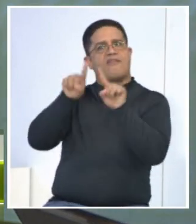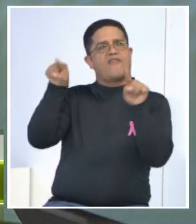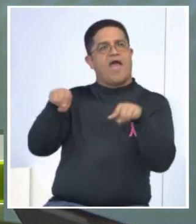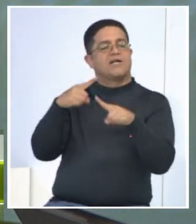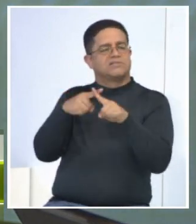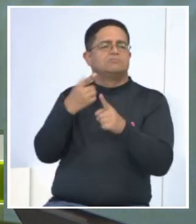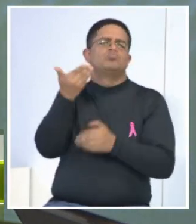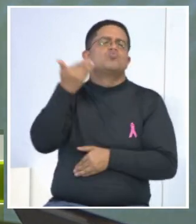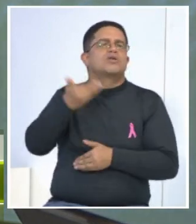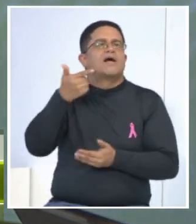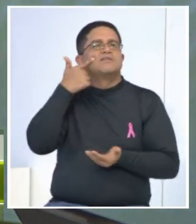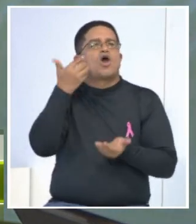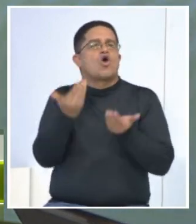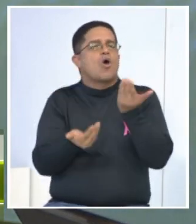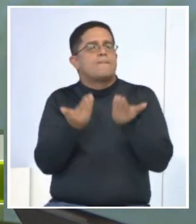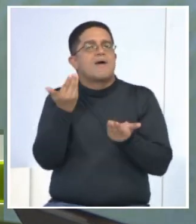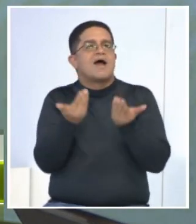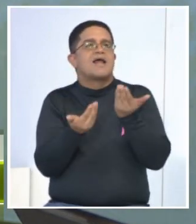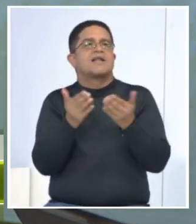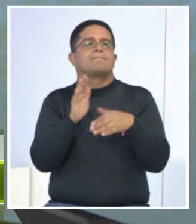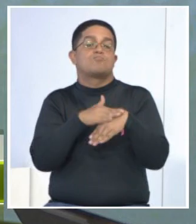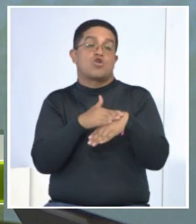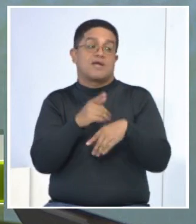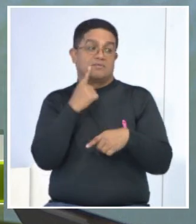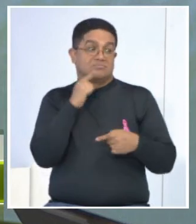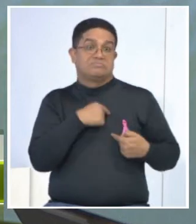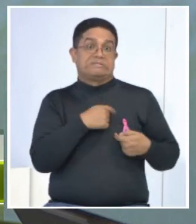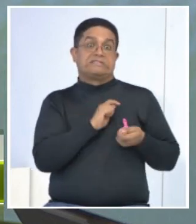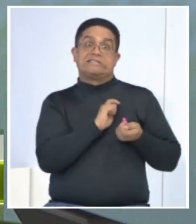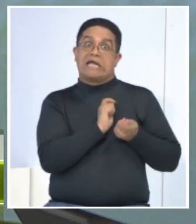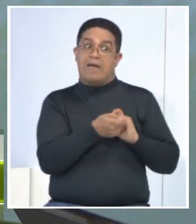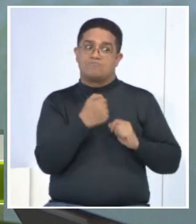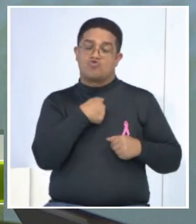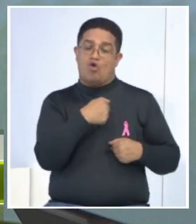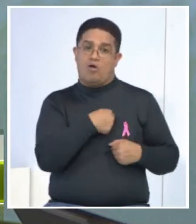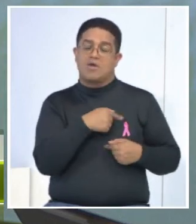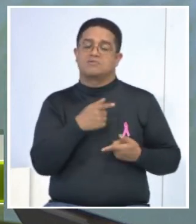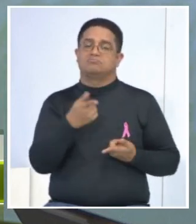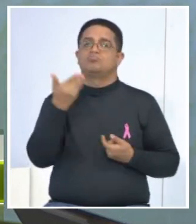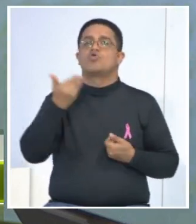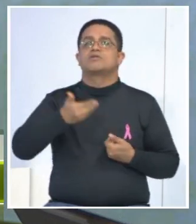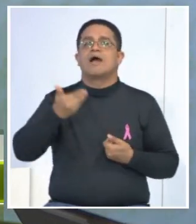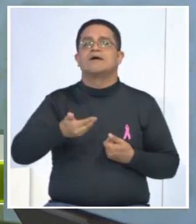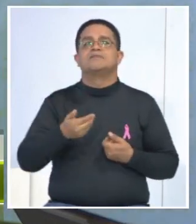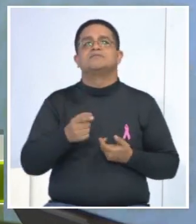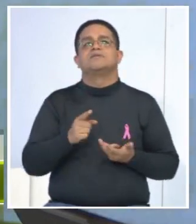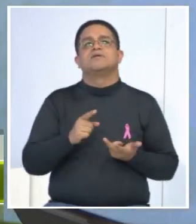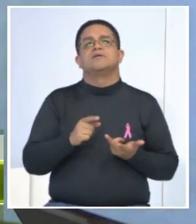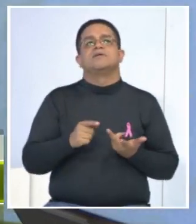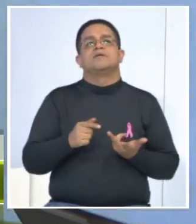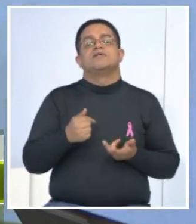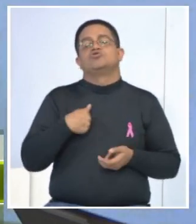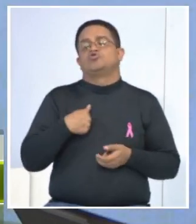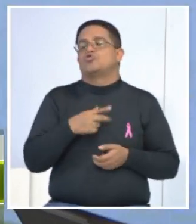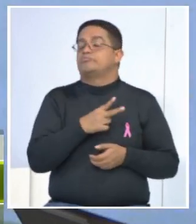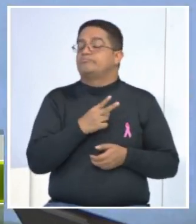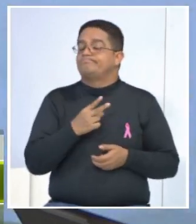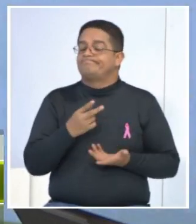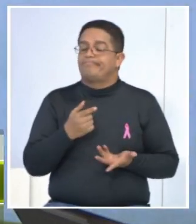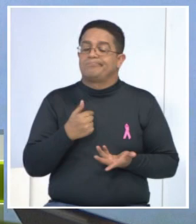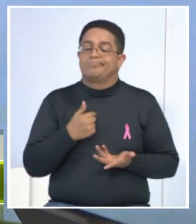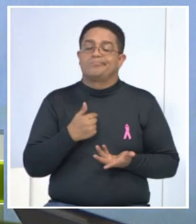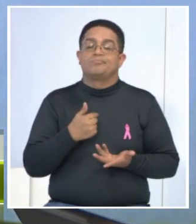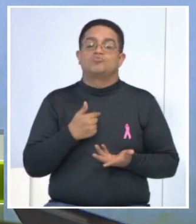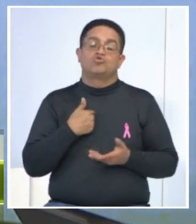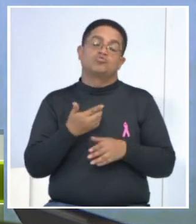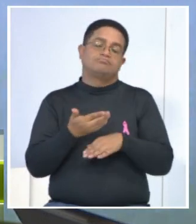compararlos, a ver si hay algún cambio, porque los cambios de la mama son los más importantes. Y de verdad que no quisiera irme, Daniela, en esta oportunidad de